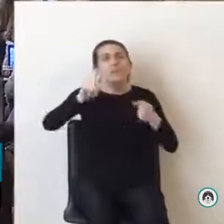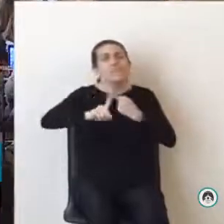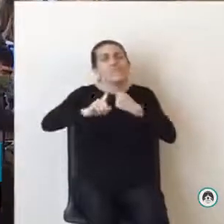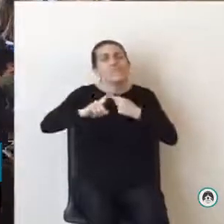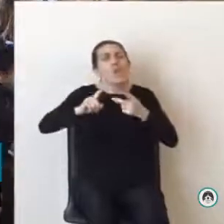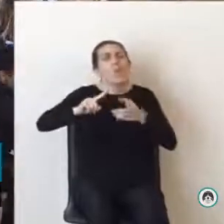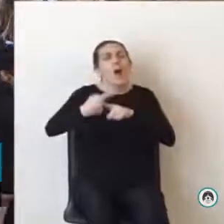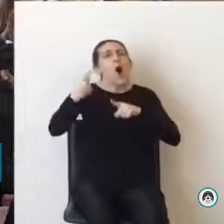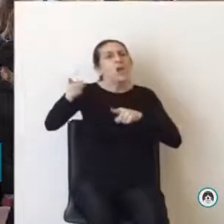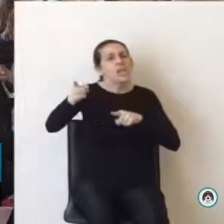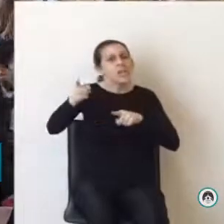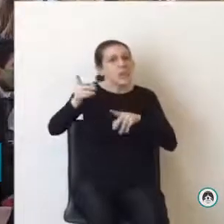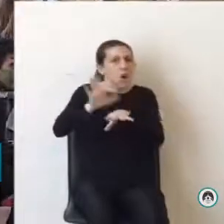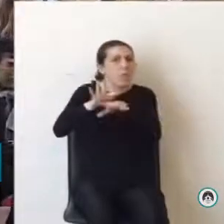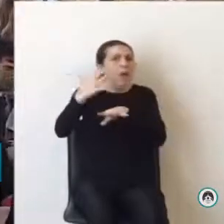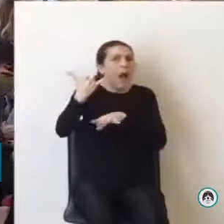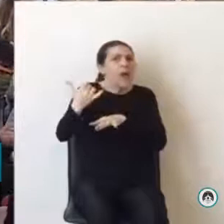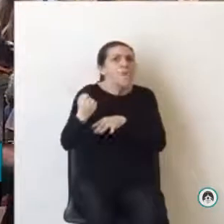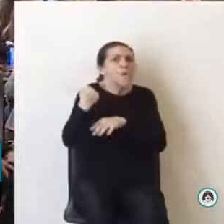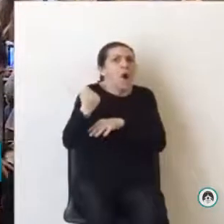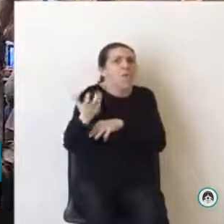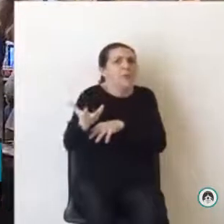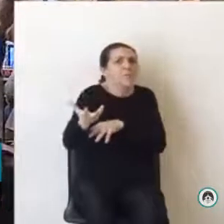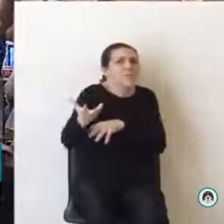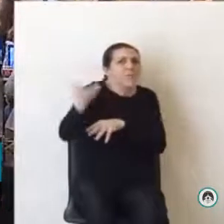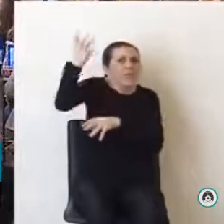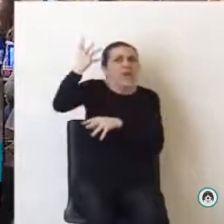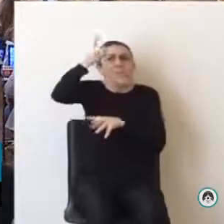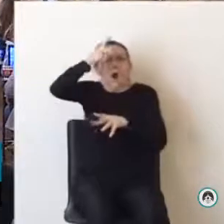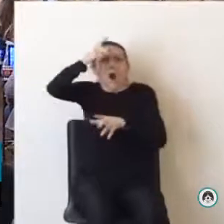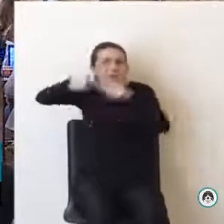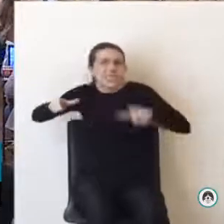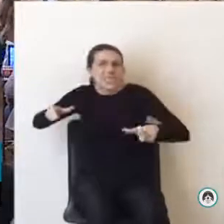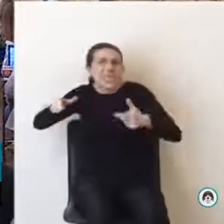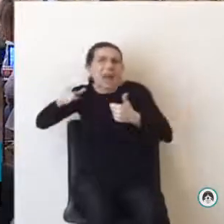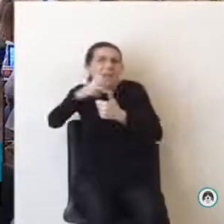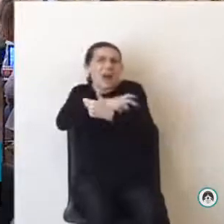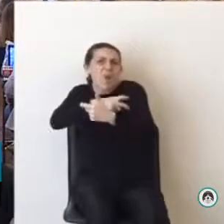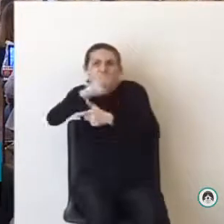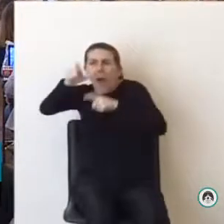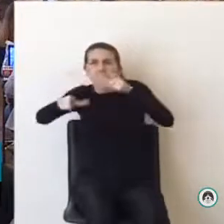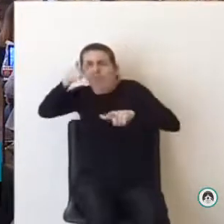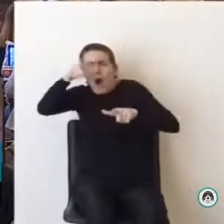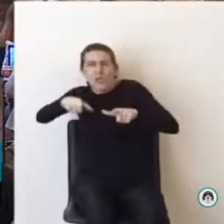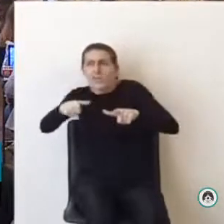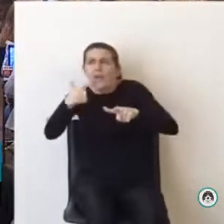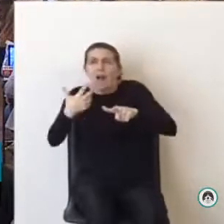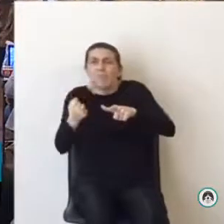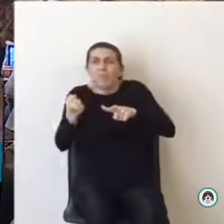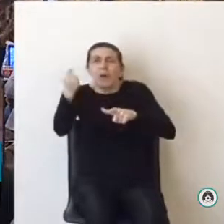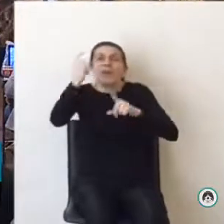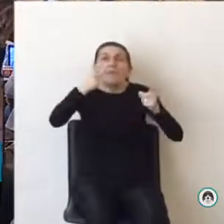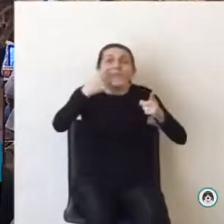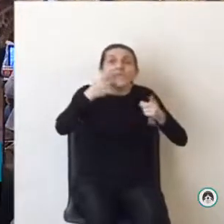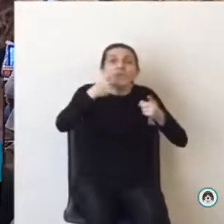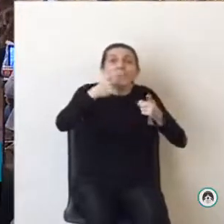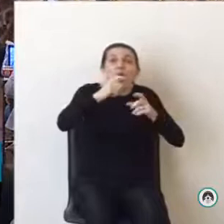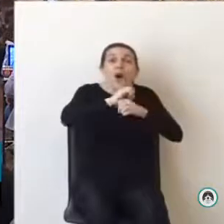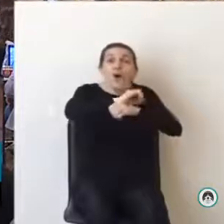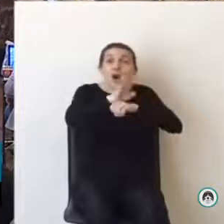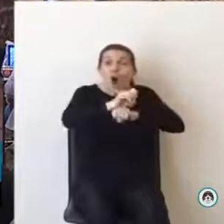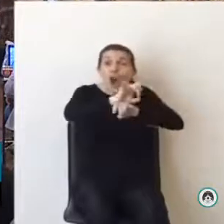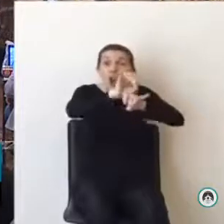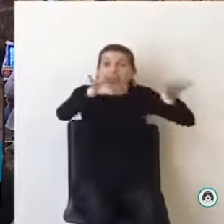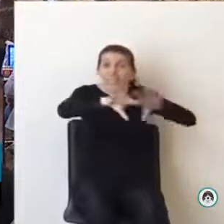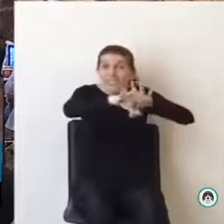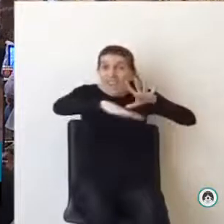dado un poder enorme, un empoderamiento enorme a las fuerzas de seguridad en lo que es una crisis sanitaria. Y esto es algo que estamos viendo